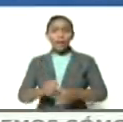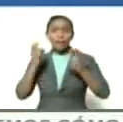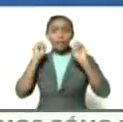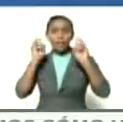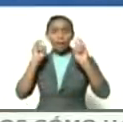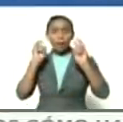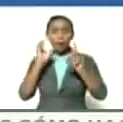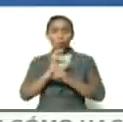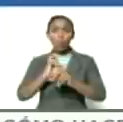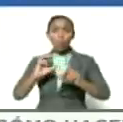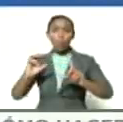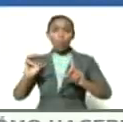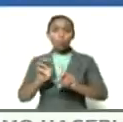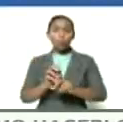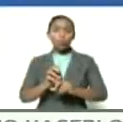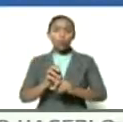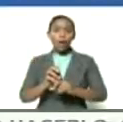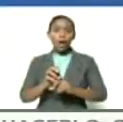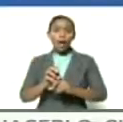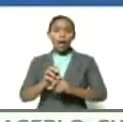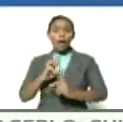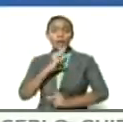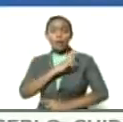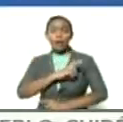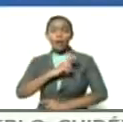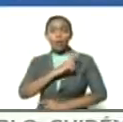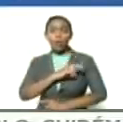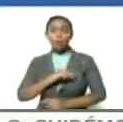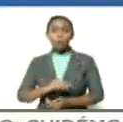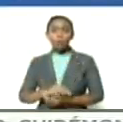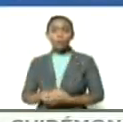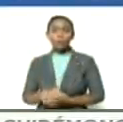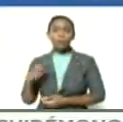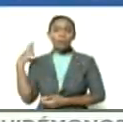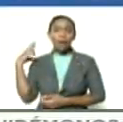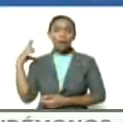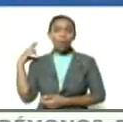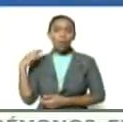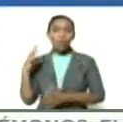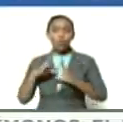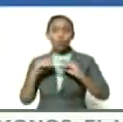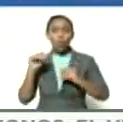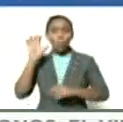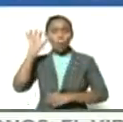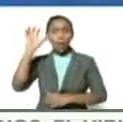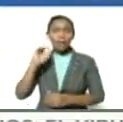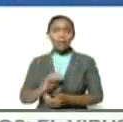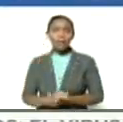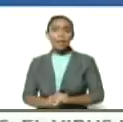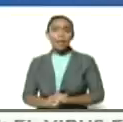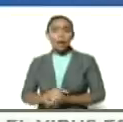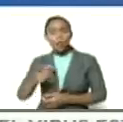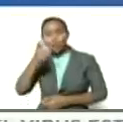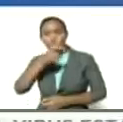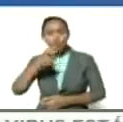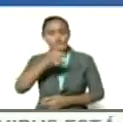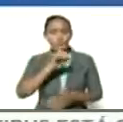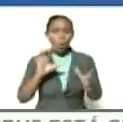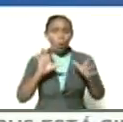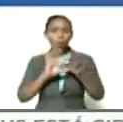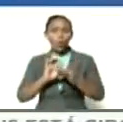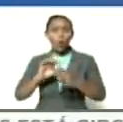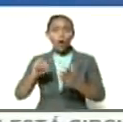intercultural interreligioso de todo un país en la búsqueda de la unión